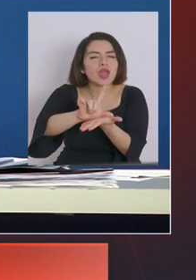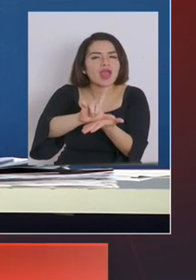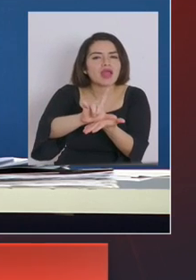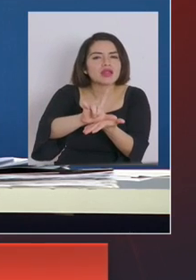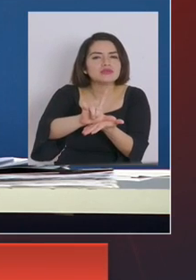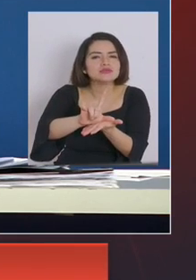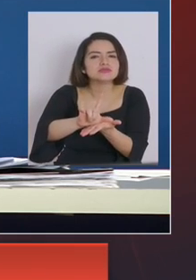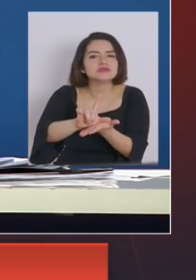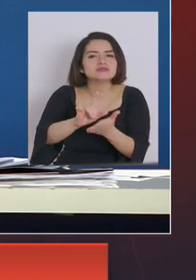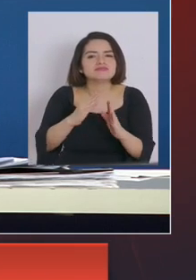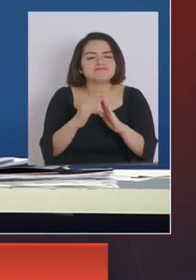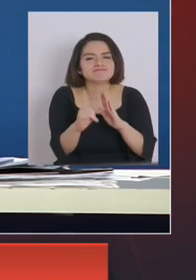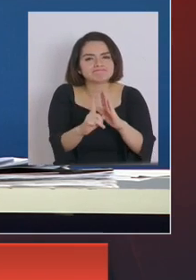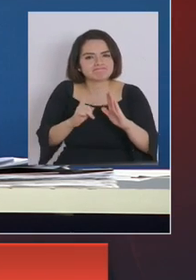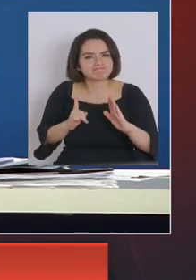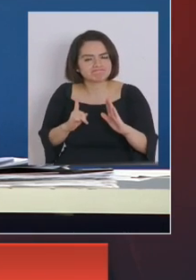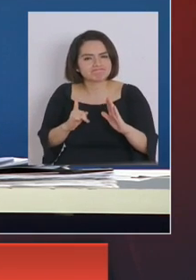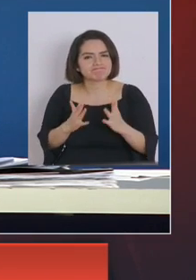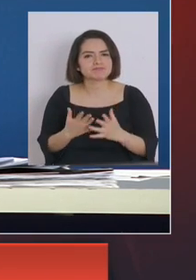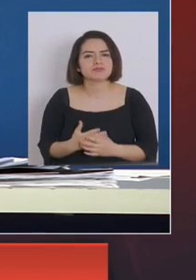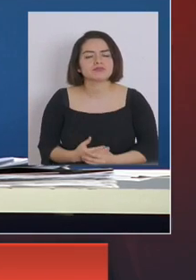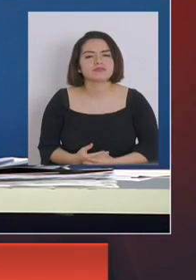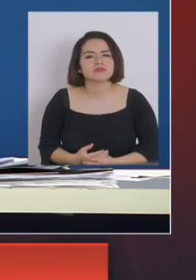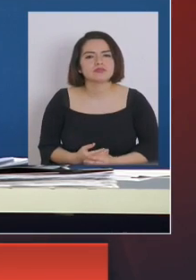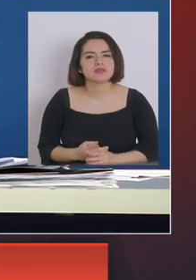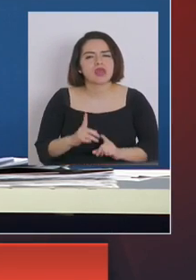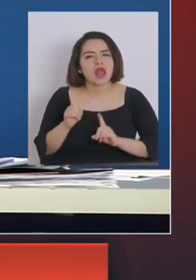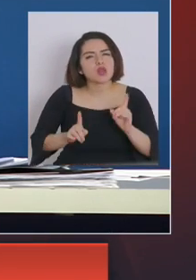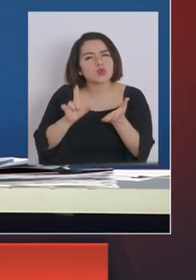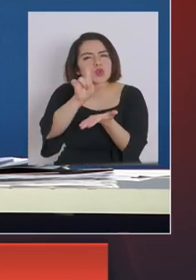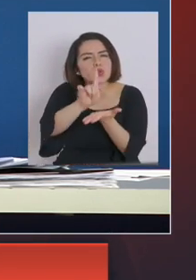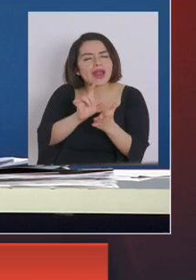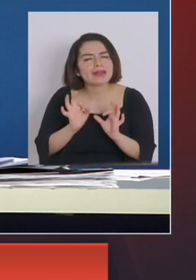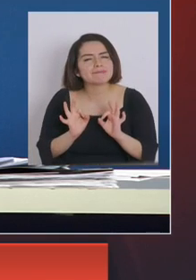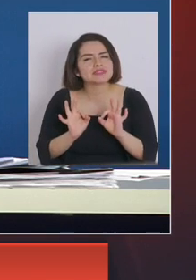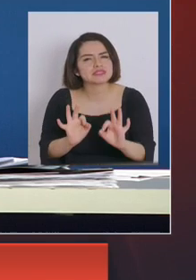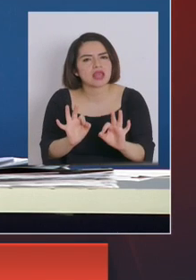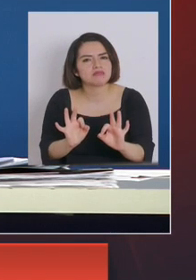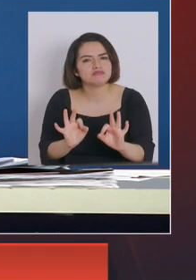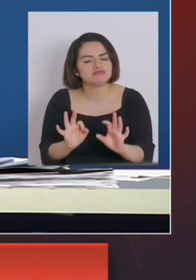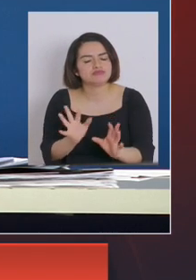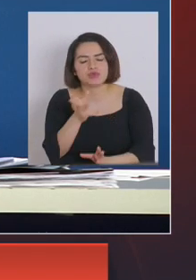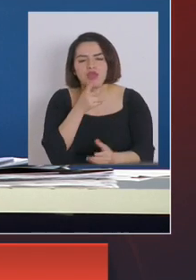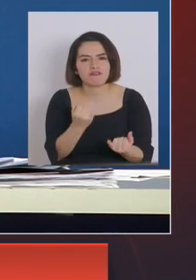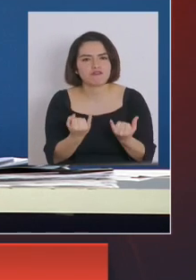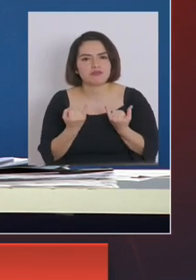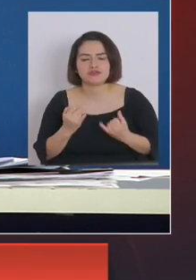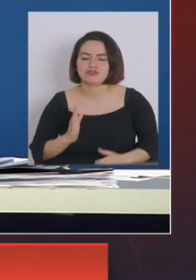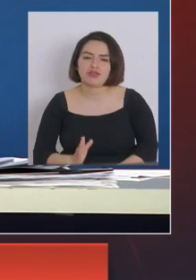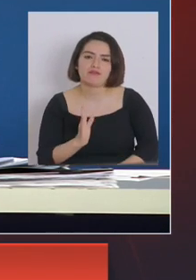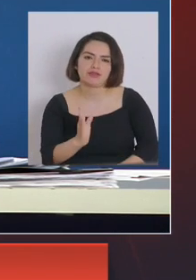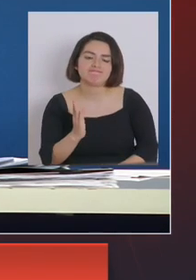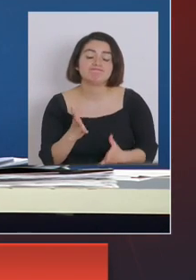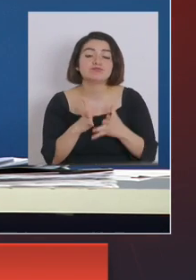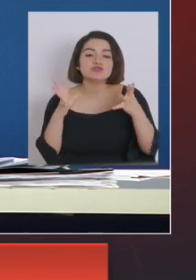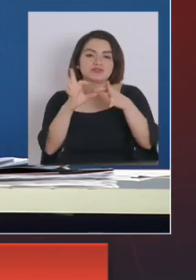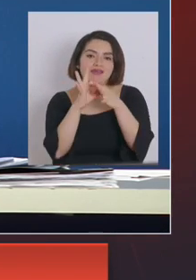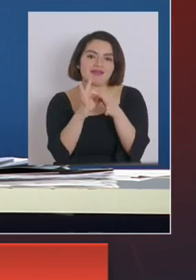o en algún aislamiento o en algún lugar especial no nos ha llegado esa información todavía así que muchas gracias